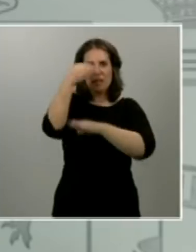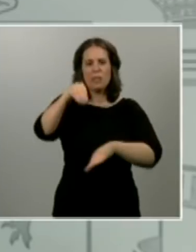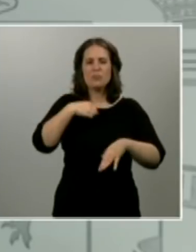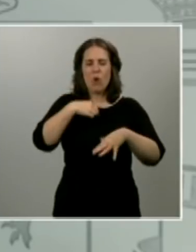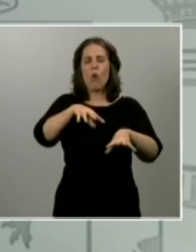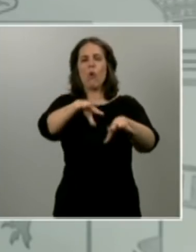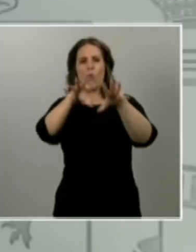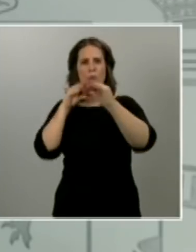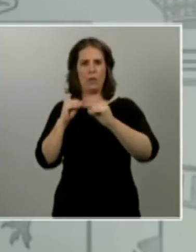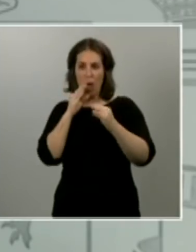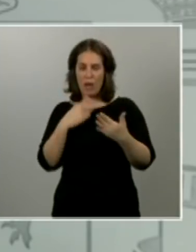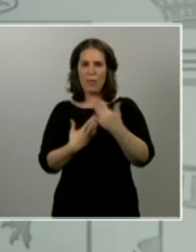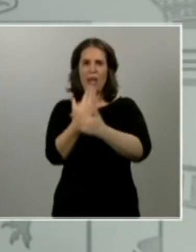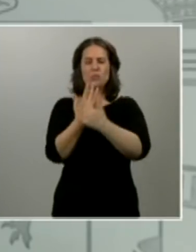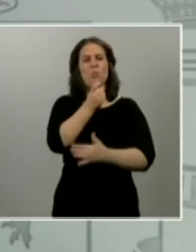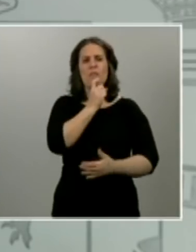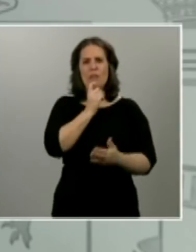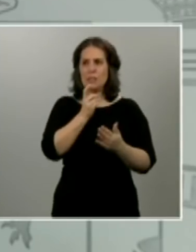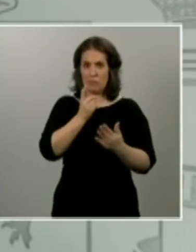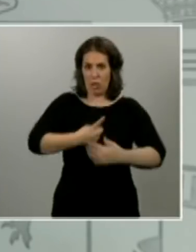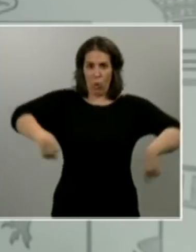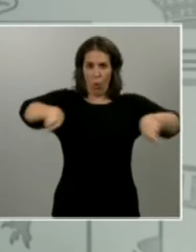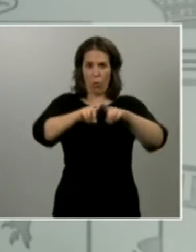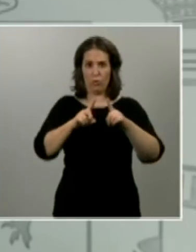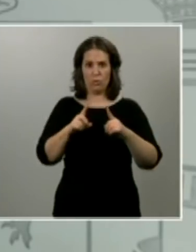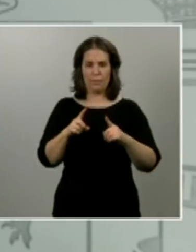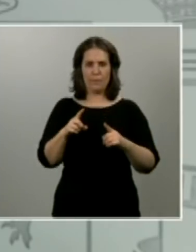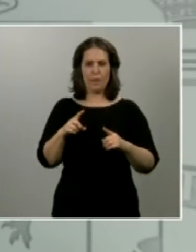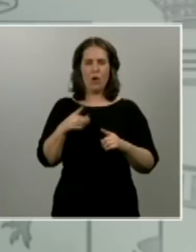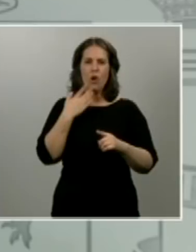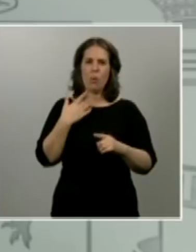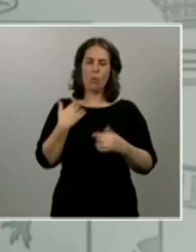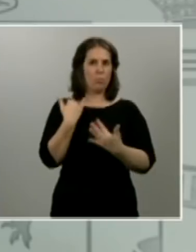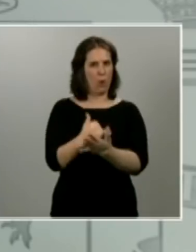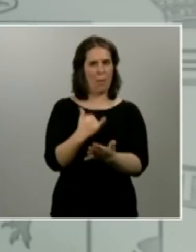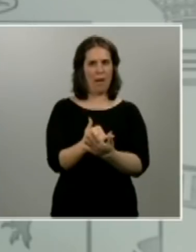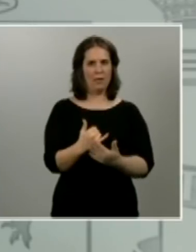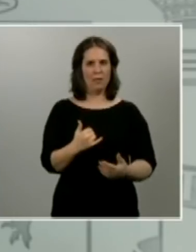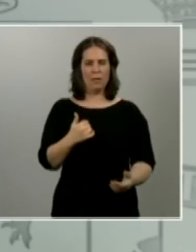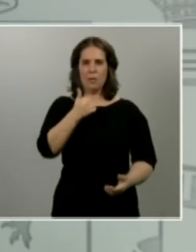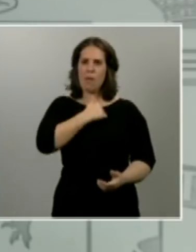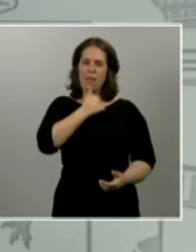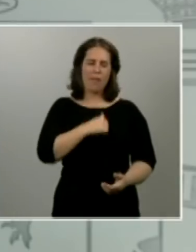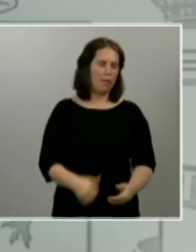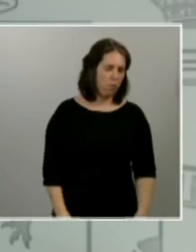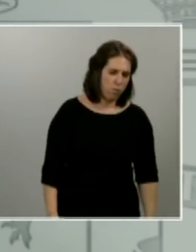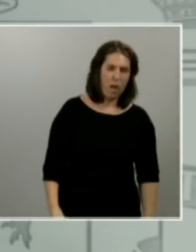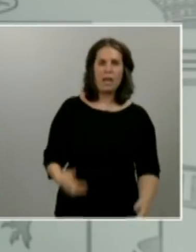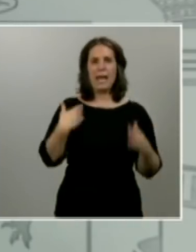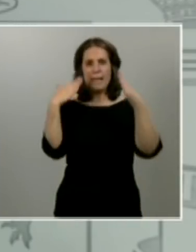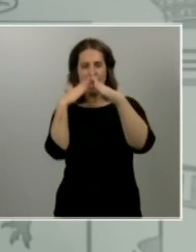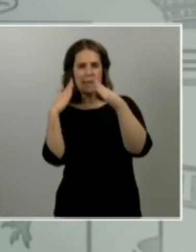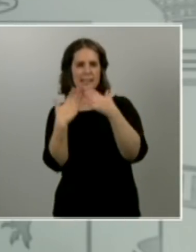todos. Días que ponen a prueba nuestra paciencia al aislarnos en nuestras propias casas, nuestros propios hogares.